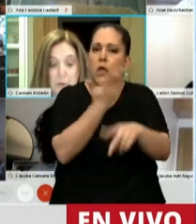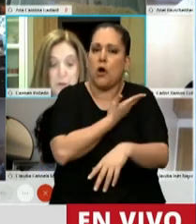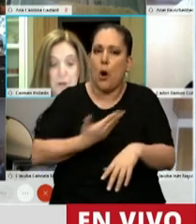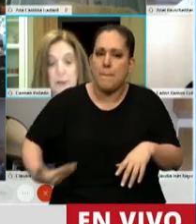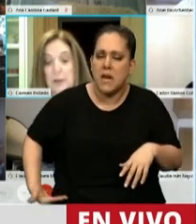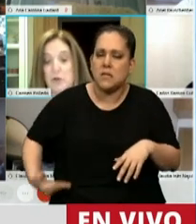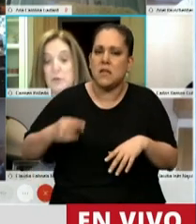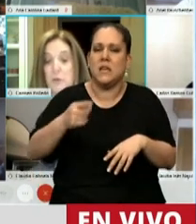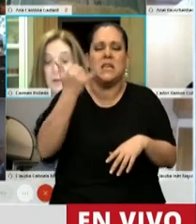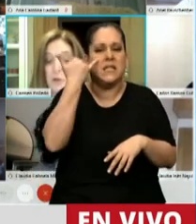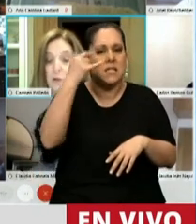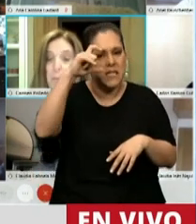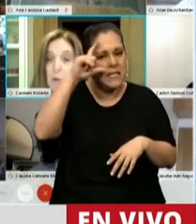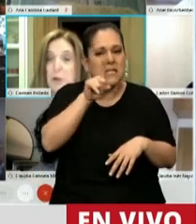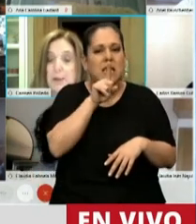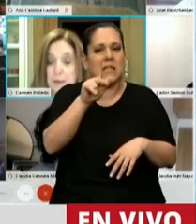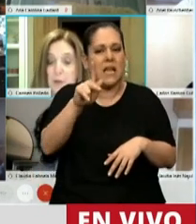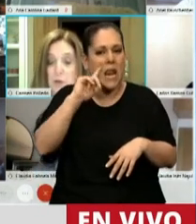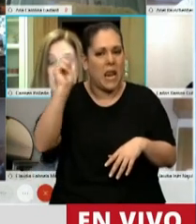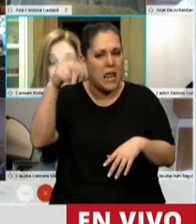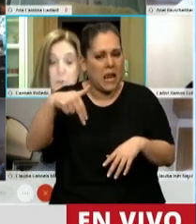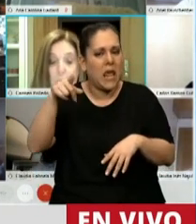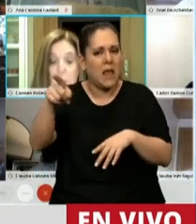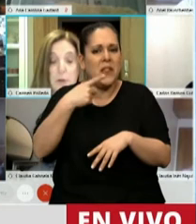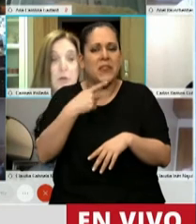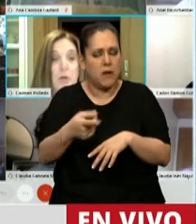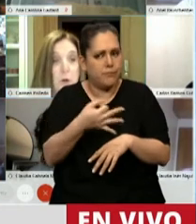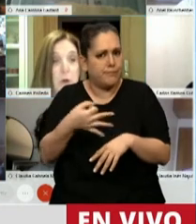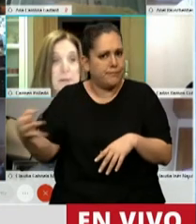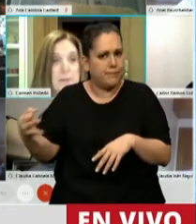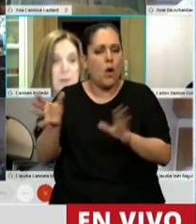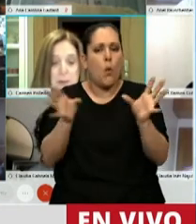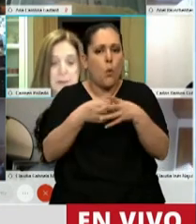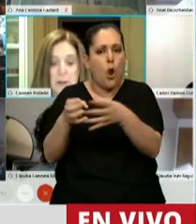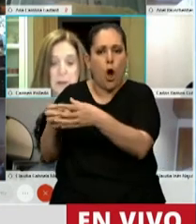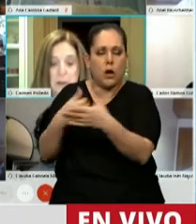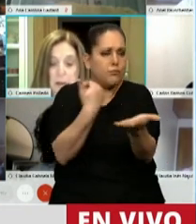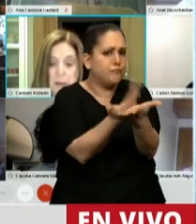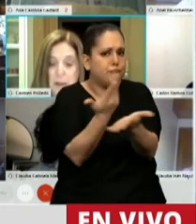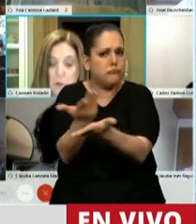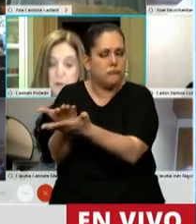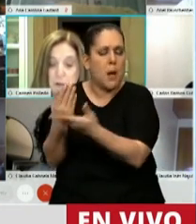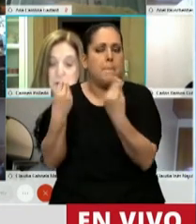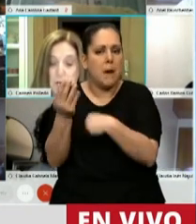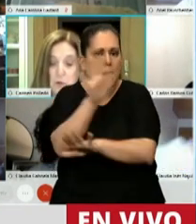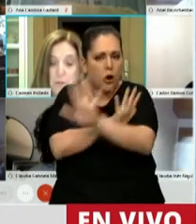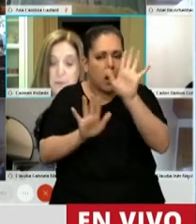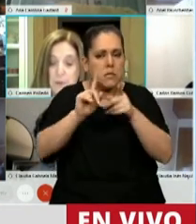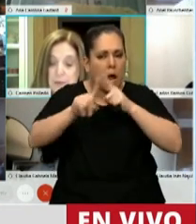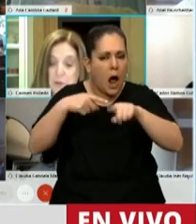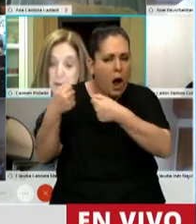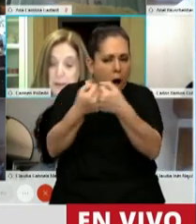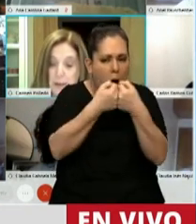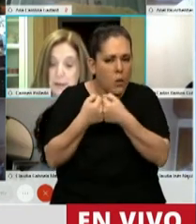Comisión, el diputado Jetling, los esfuerzos y los aportes realizados por los distintos bloques para organizar y regar un consenso,